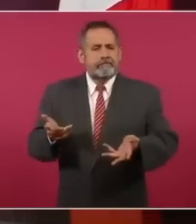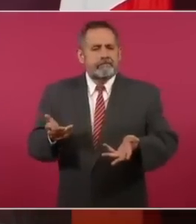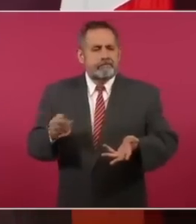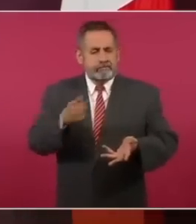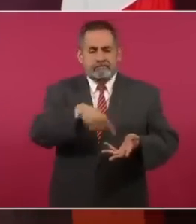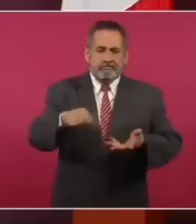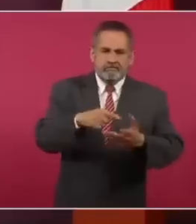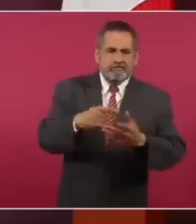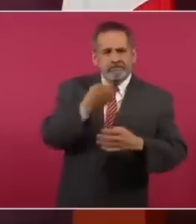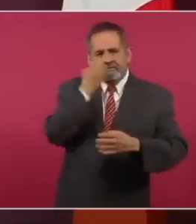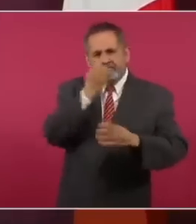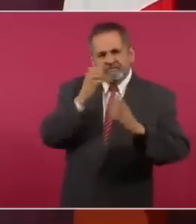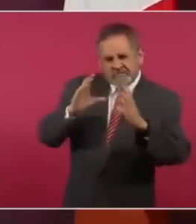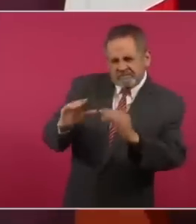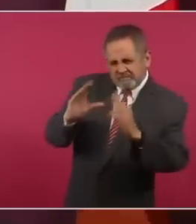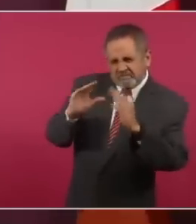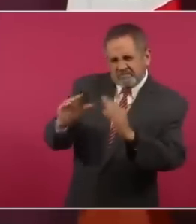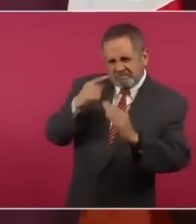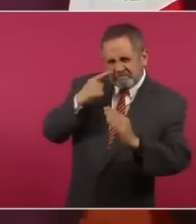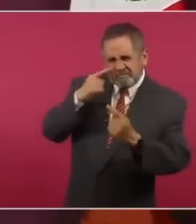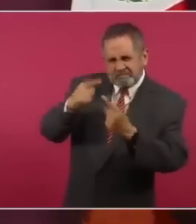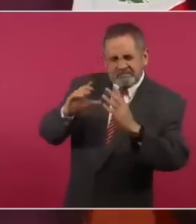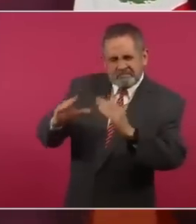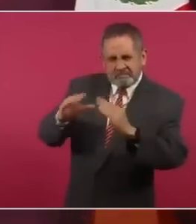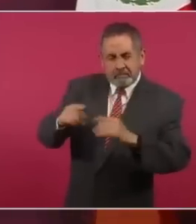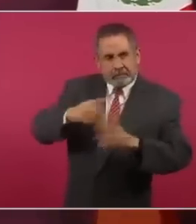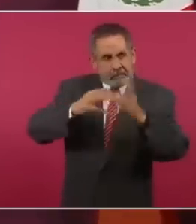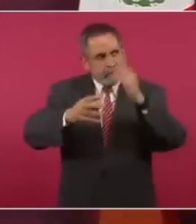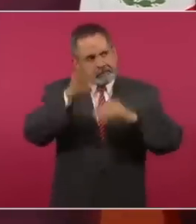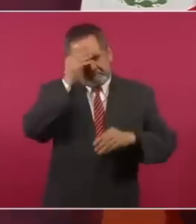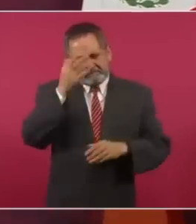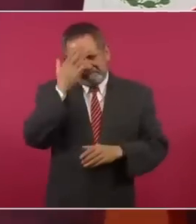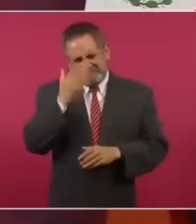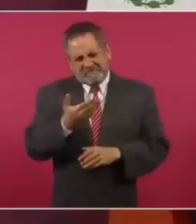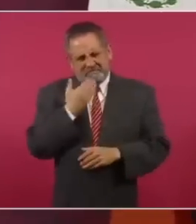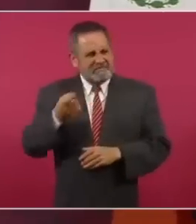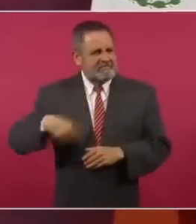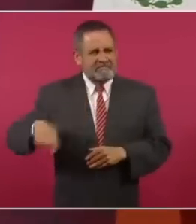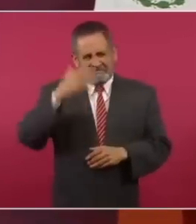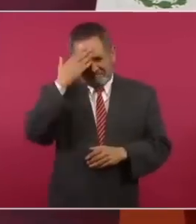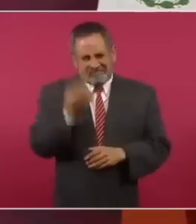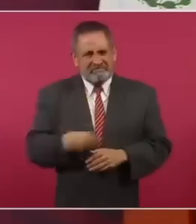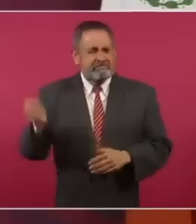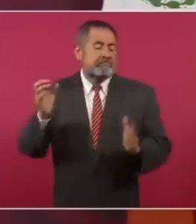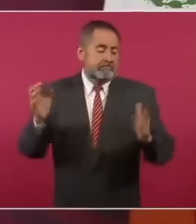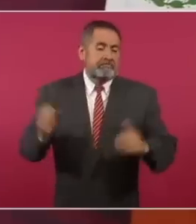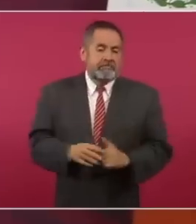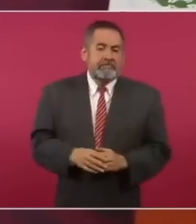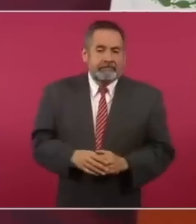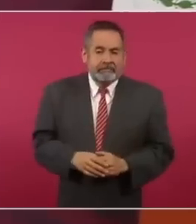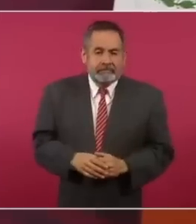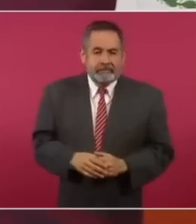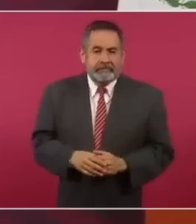de capacitación. Y resulta que ya cuando